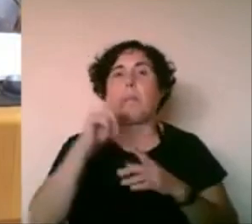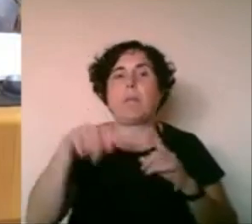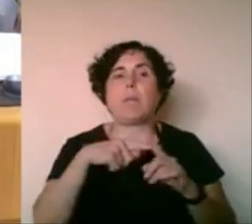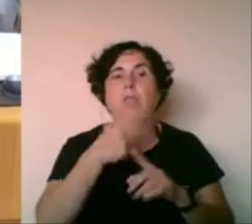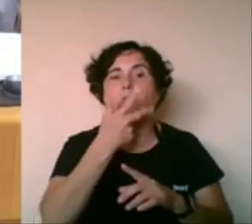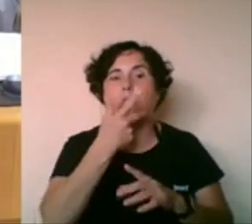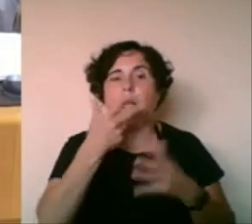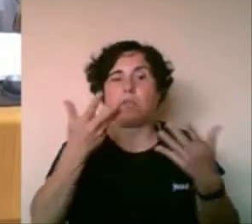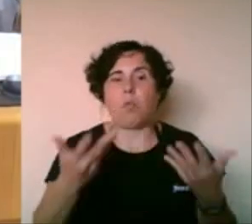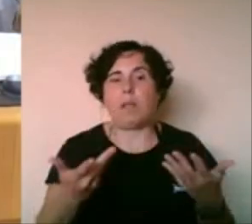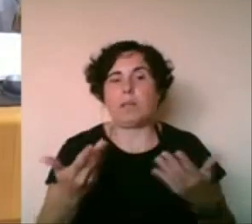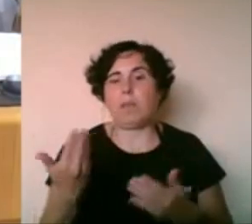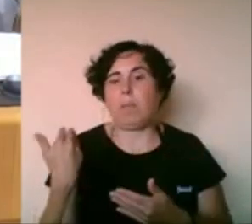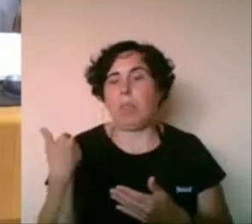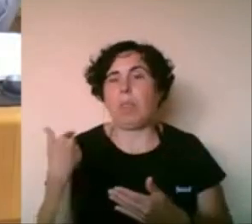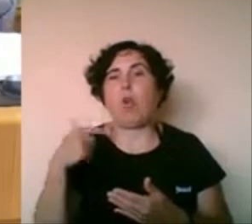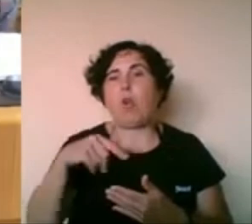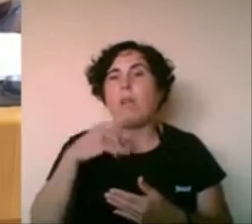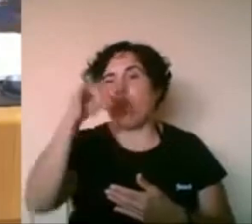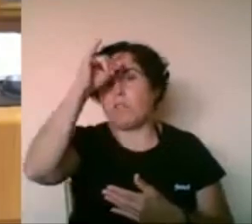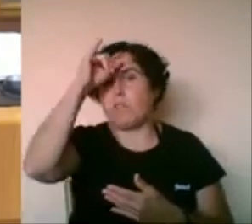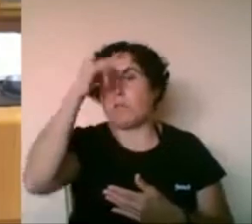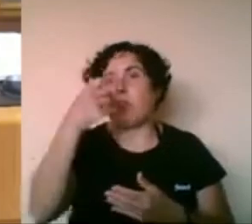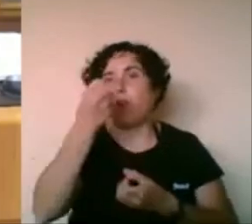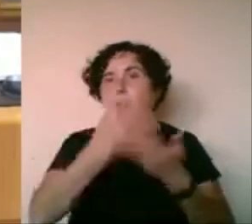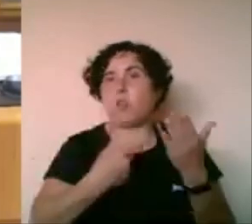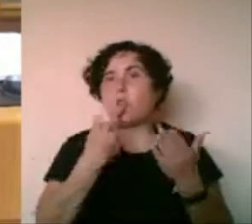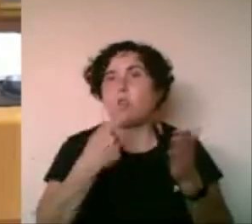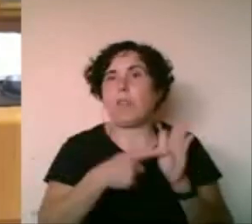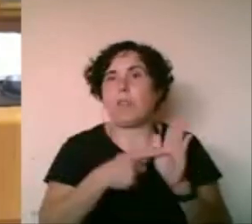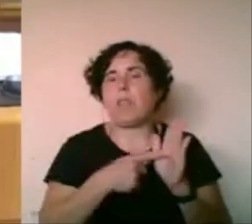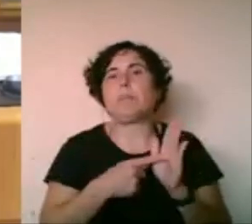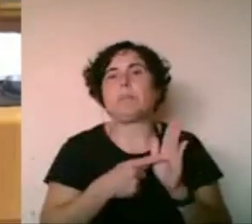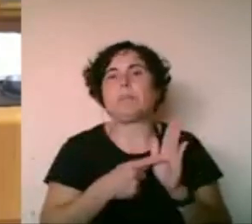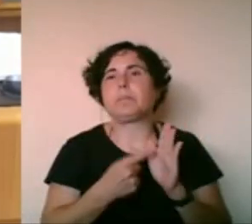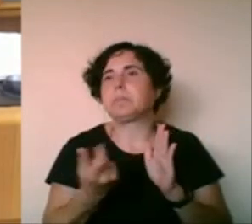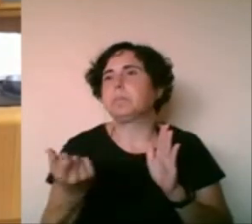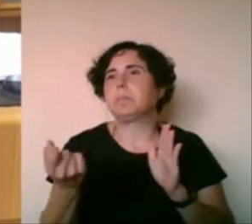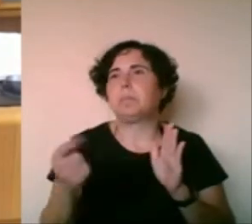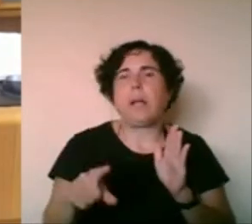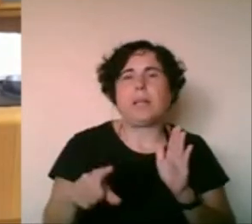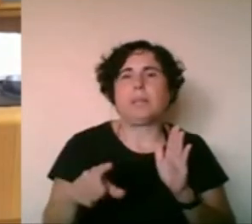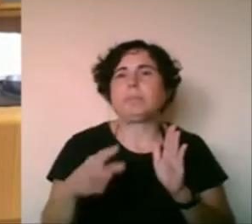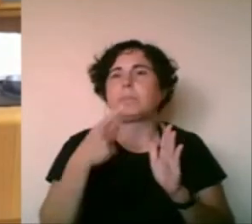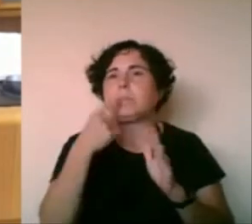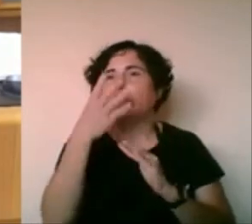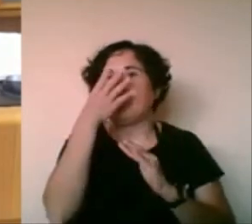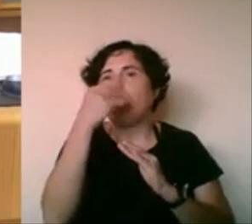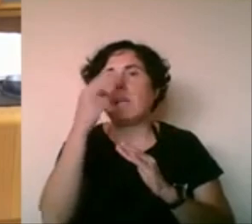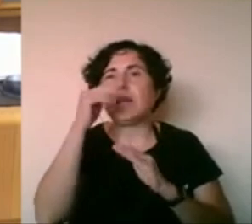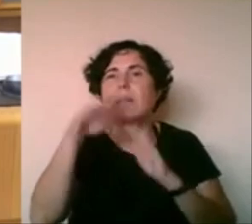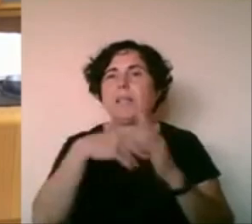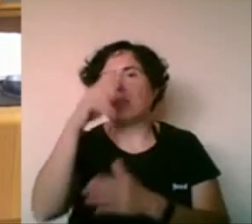últimos días, hoy el diario Información abre su portada de similares características. Dice el AVE desde Alicante hasta Madrid se alarga